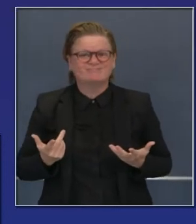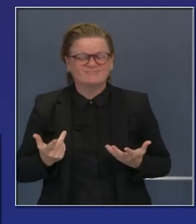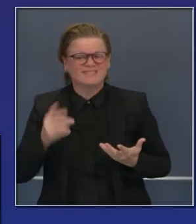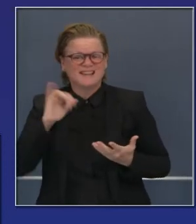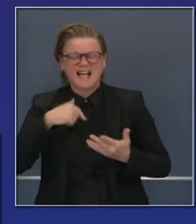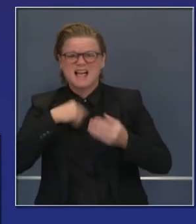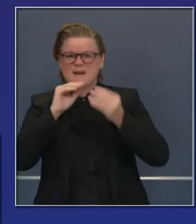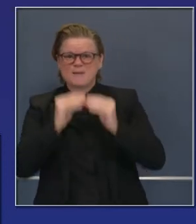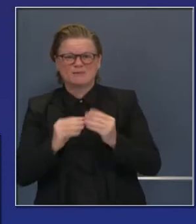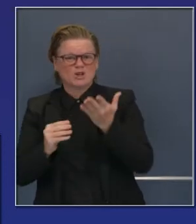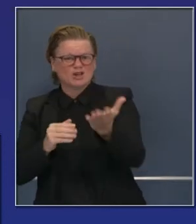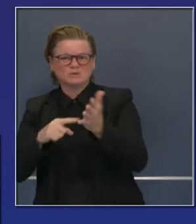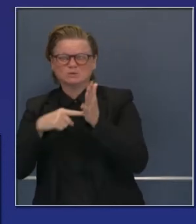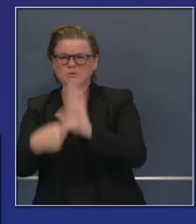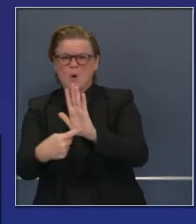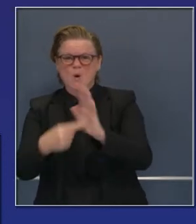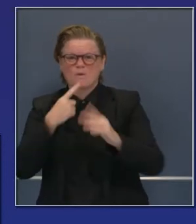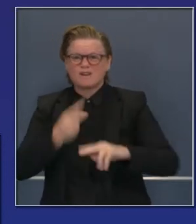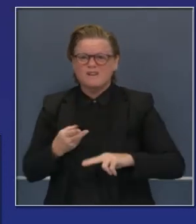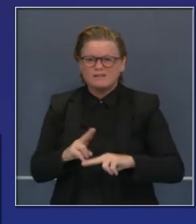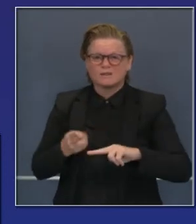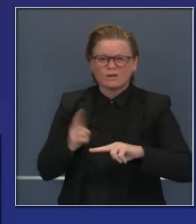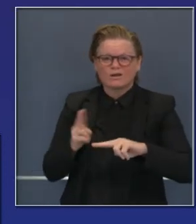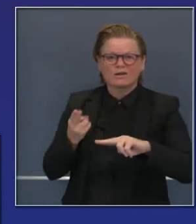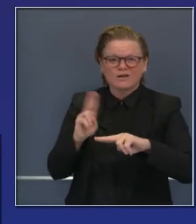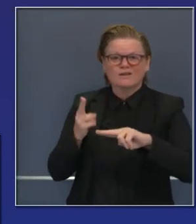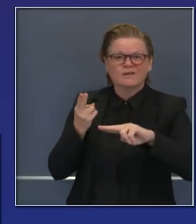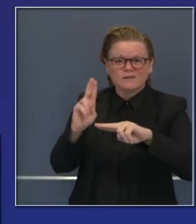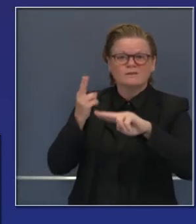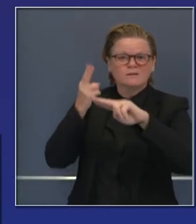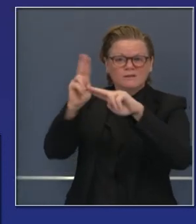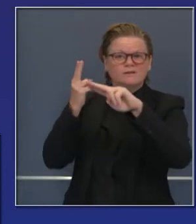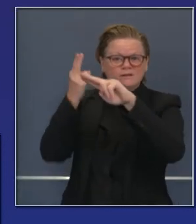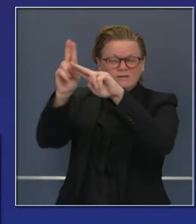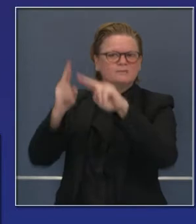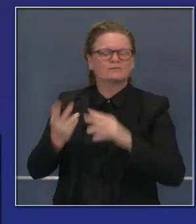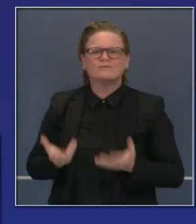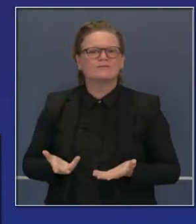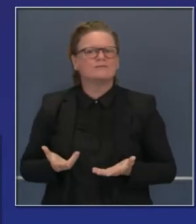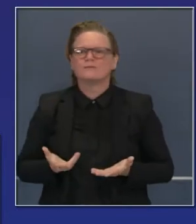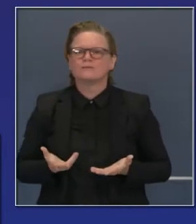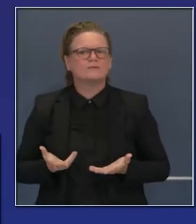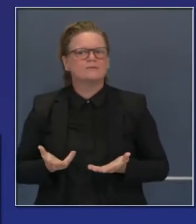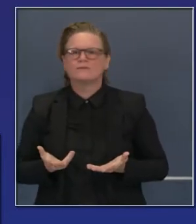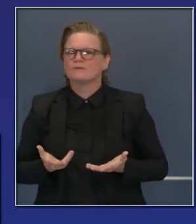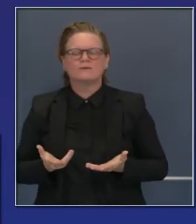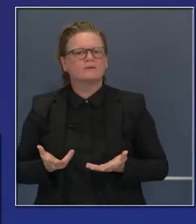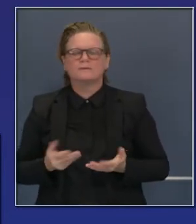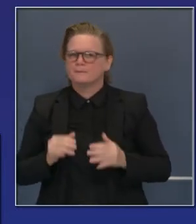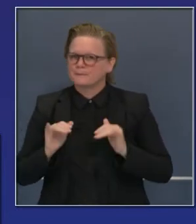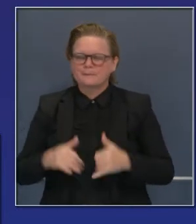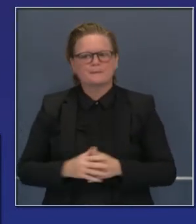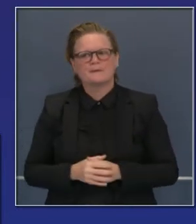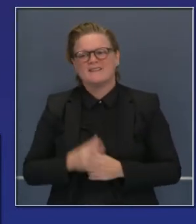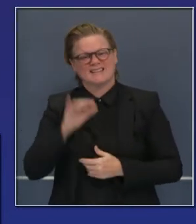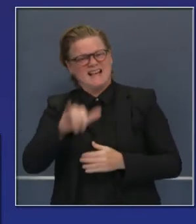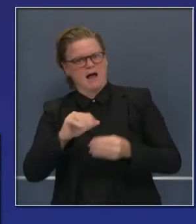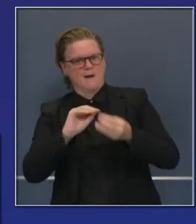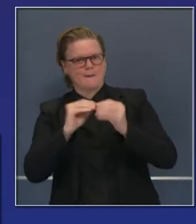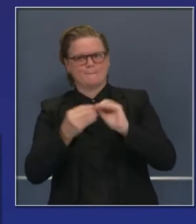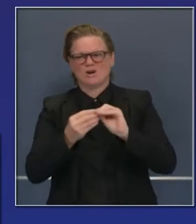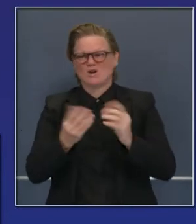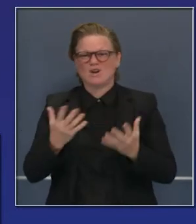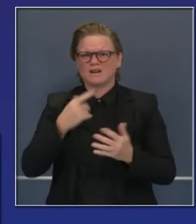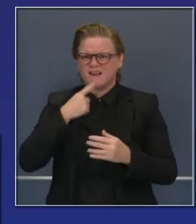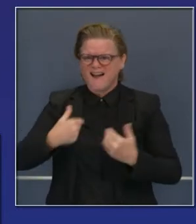Les recuerdo que el número alto de casos que vimos en los últimos 10 días ni siquiera han comenzado